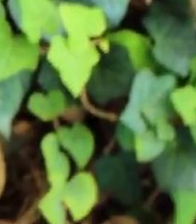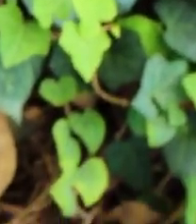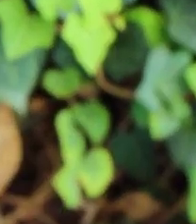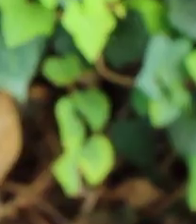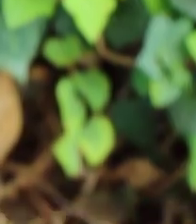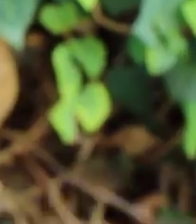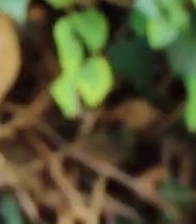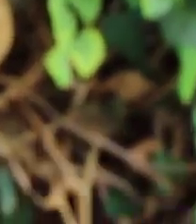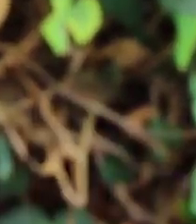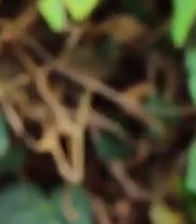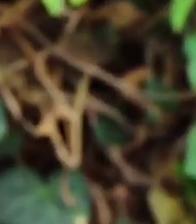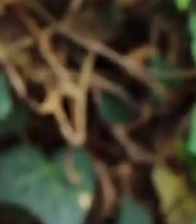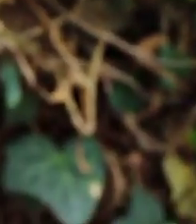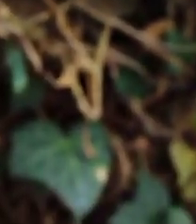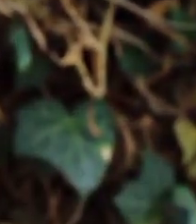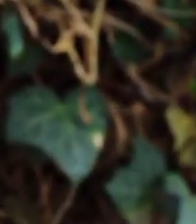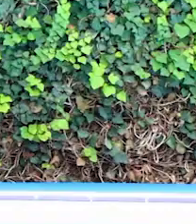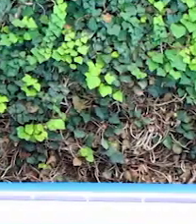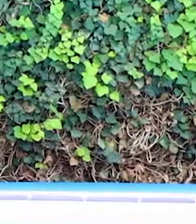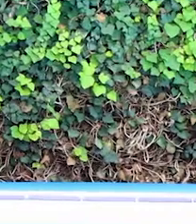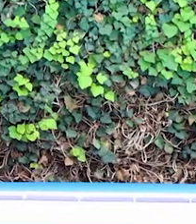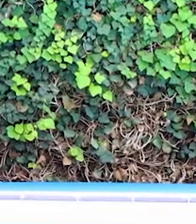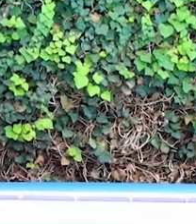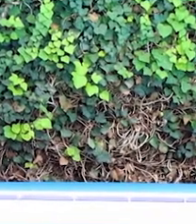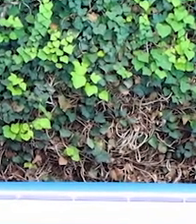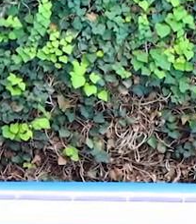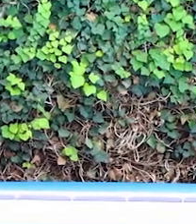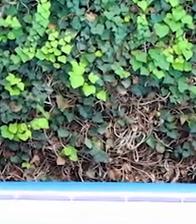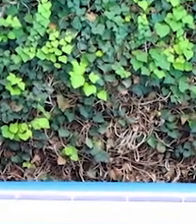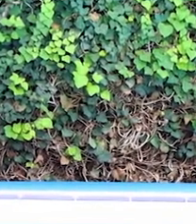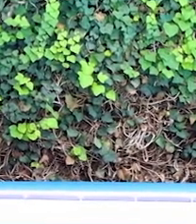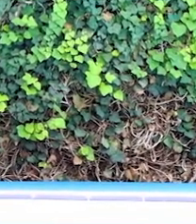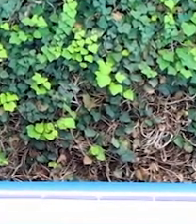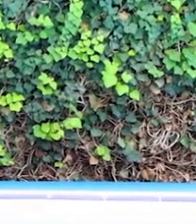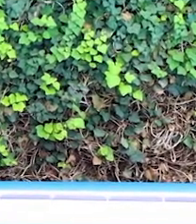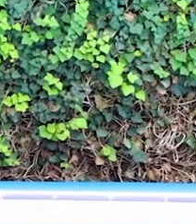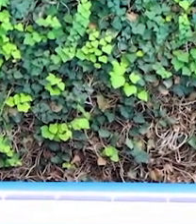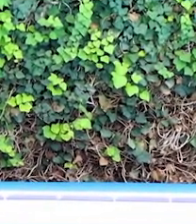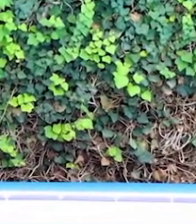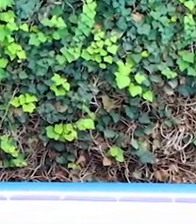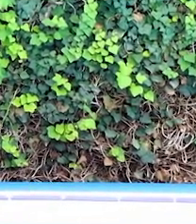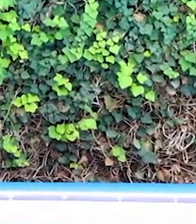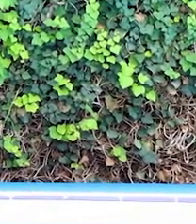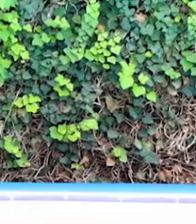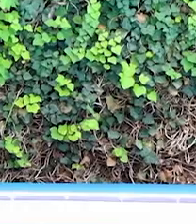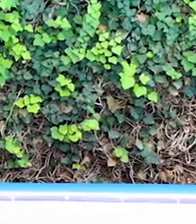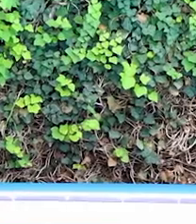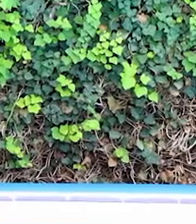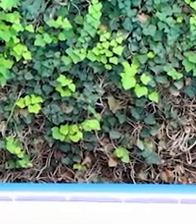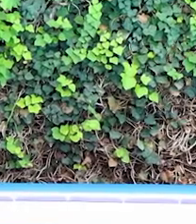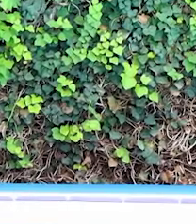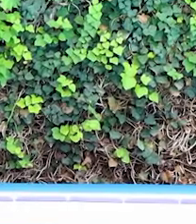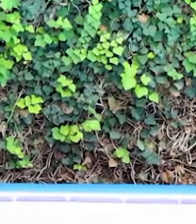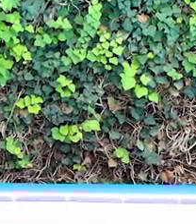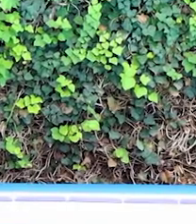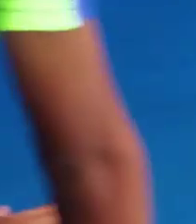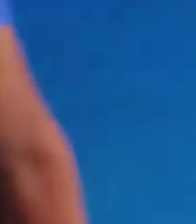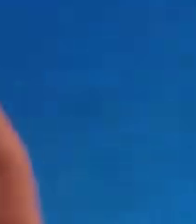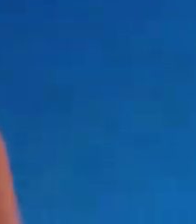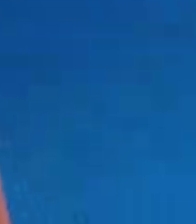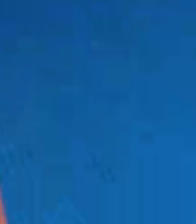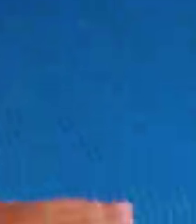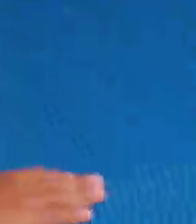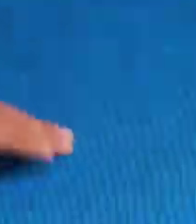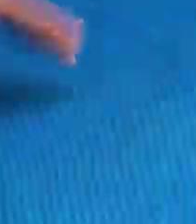Exhalamos. Respiramos. Exhalamos. Nos volvamos a poner en posición de seis puntos y elevamos